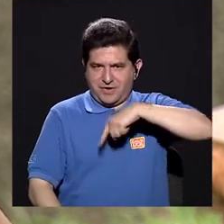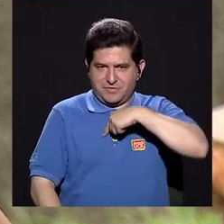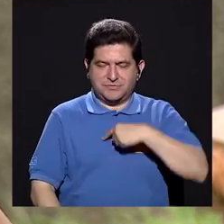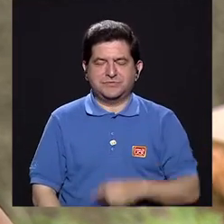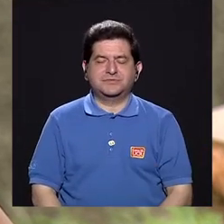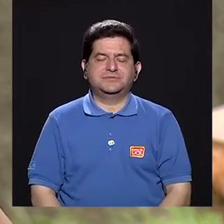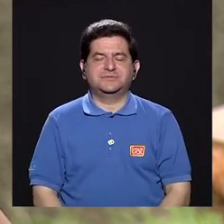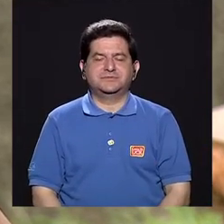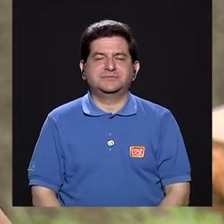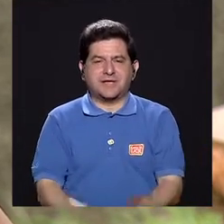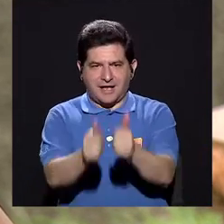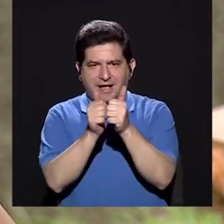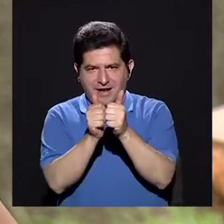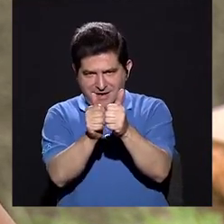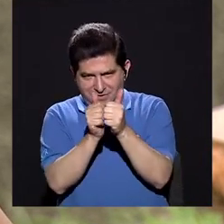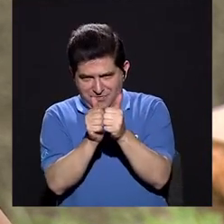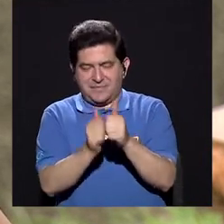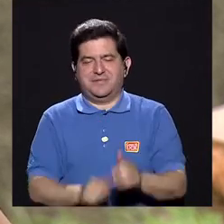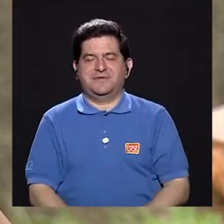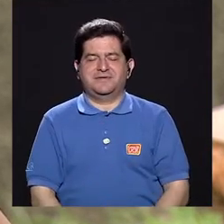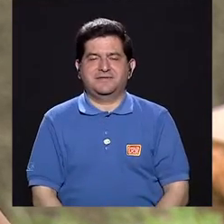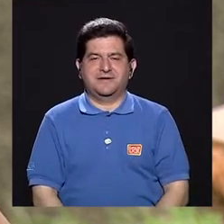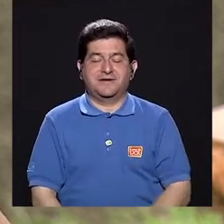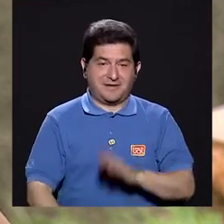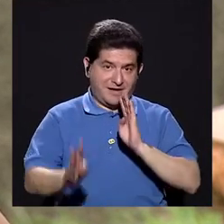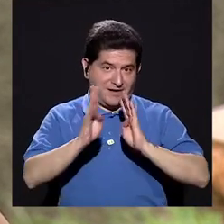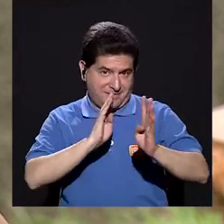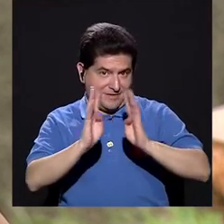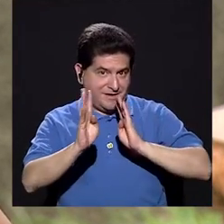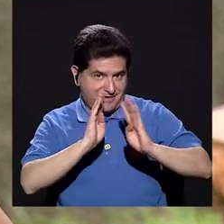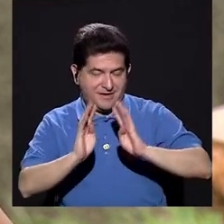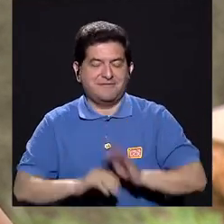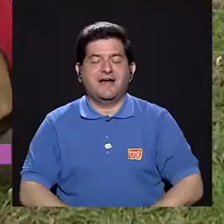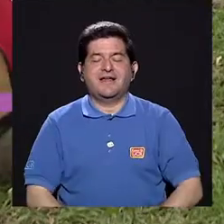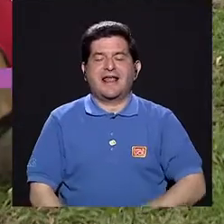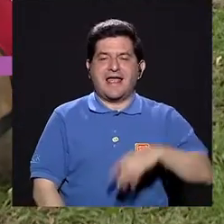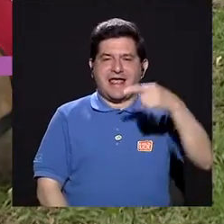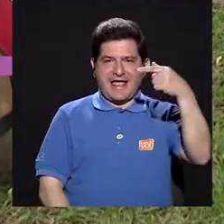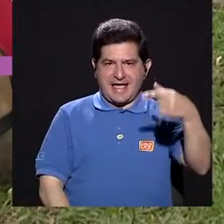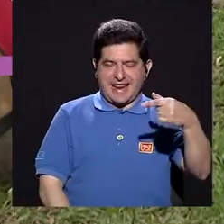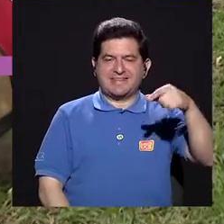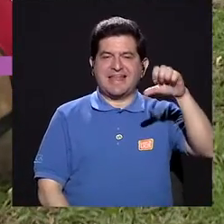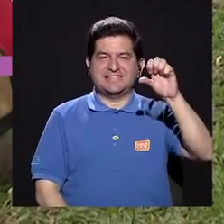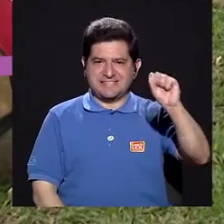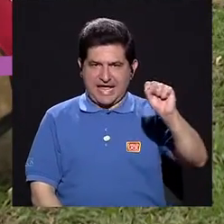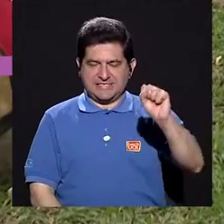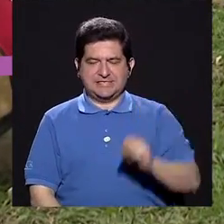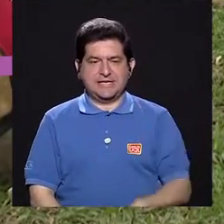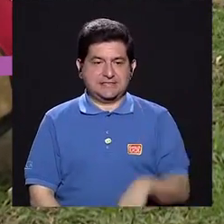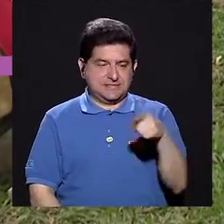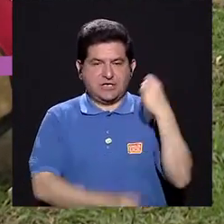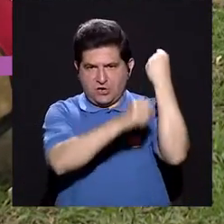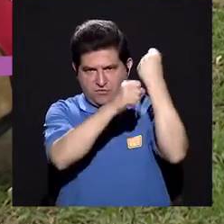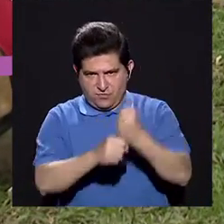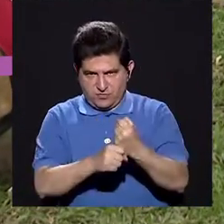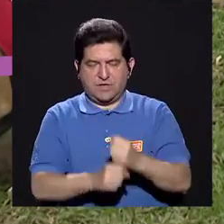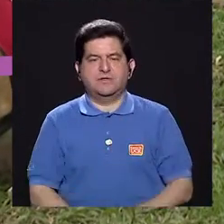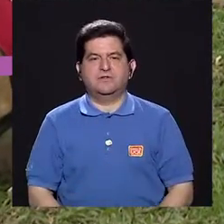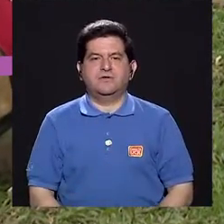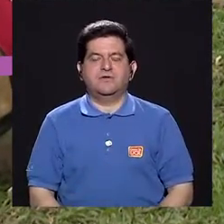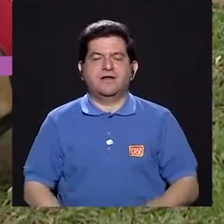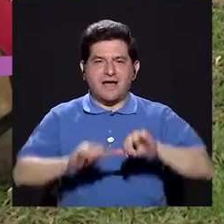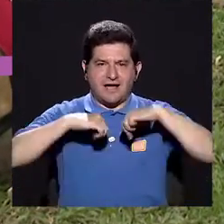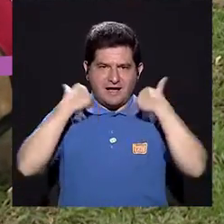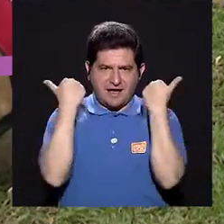nos acompaña para empezar esta conversación, Doña Gretel Sánchez, ella es fundadora de